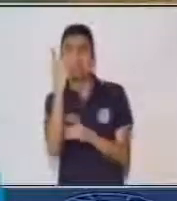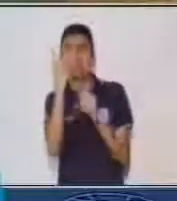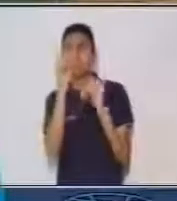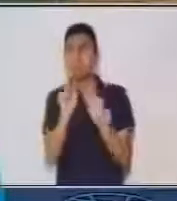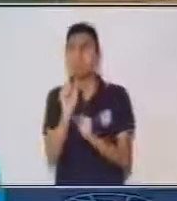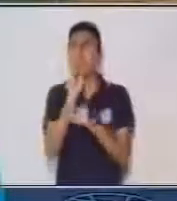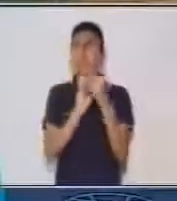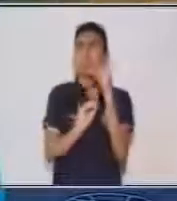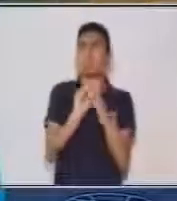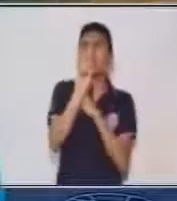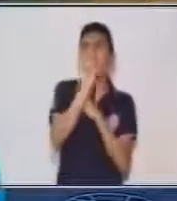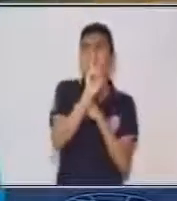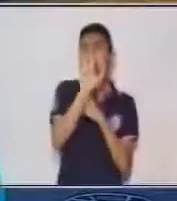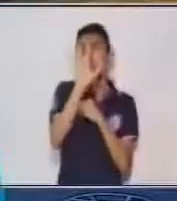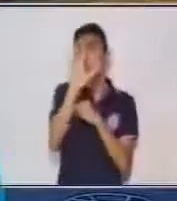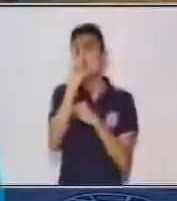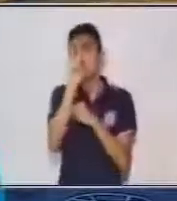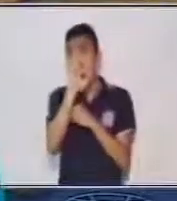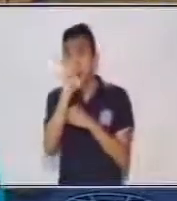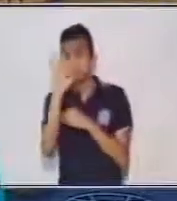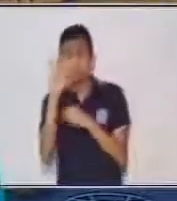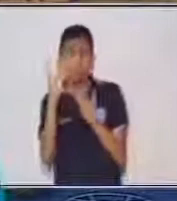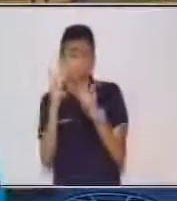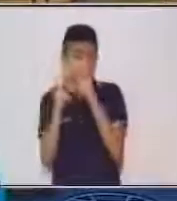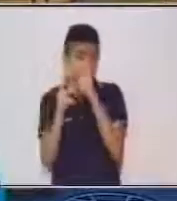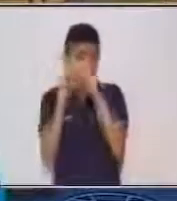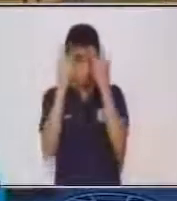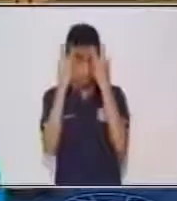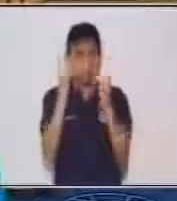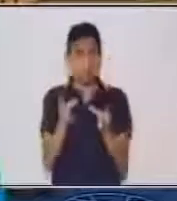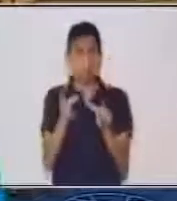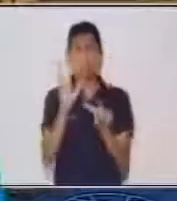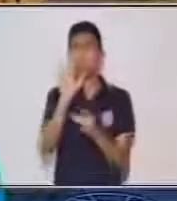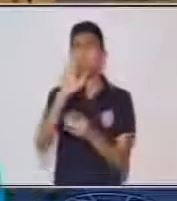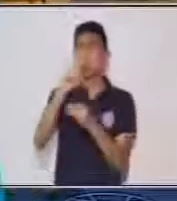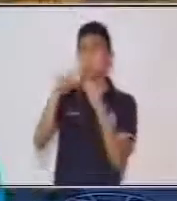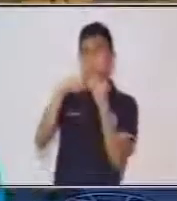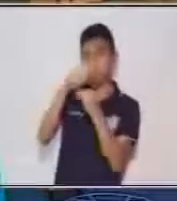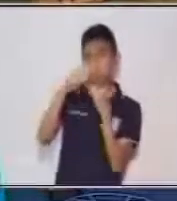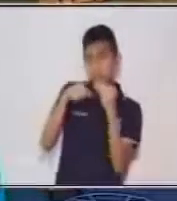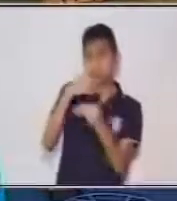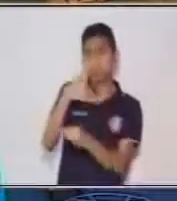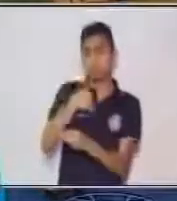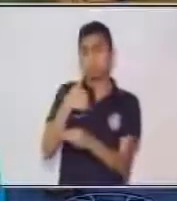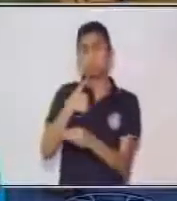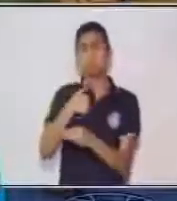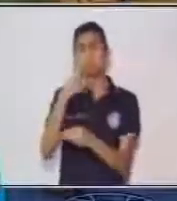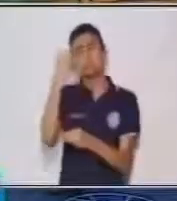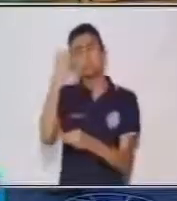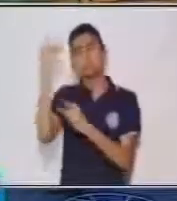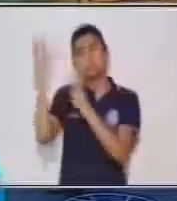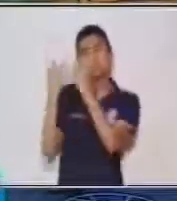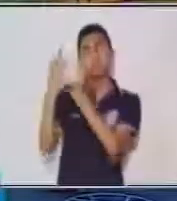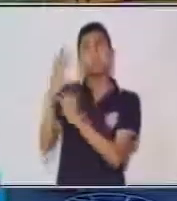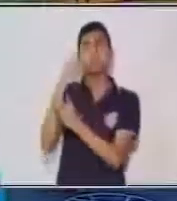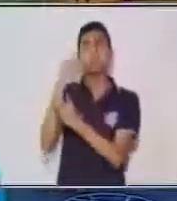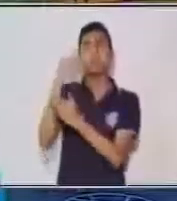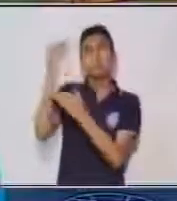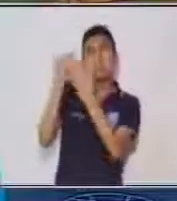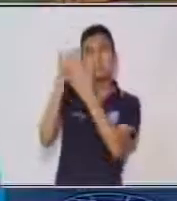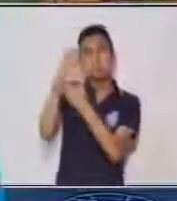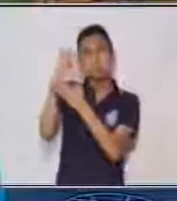puedes sustituir el 25 y el 28. Puedes con tu familia, puedes tenerlos de esa manera